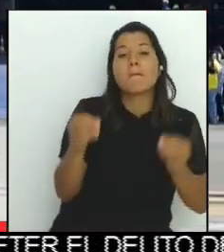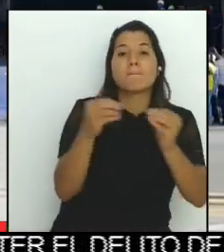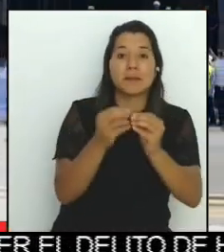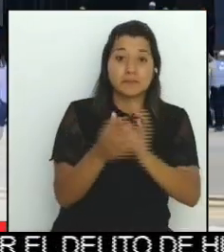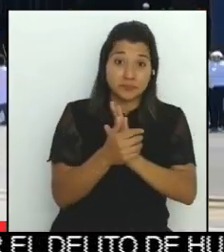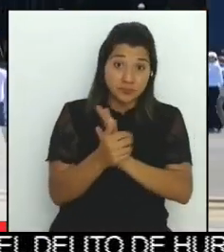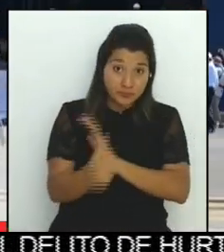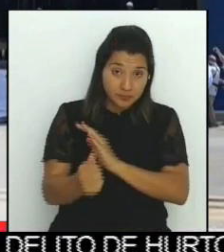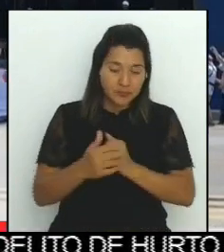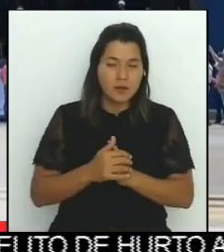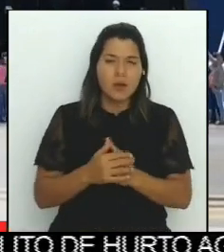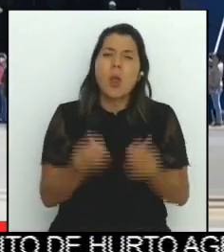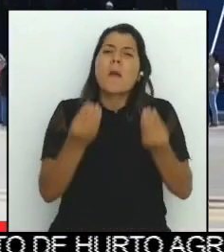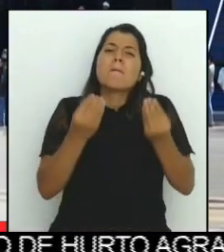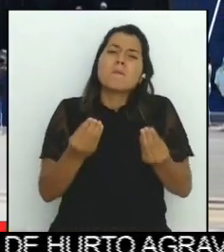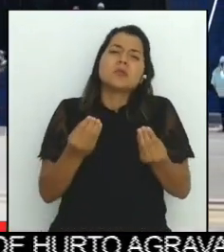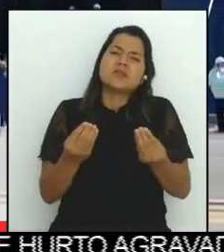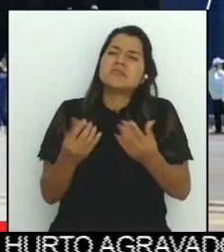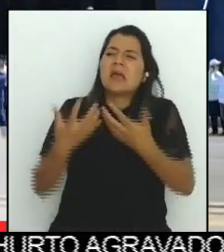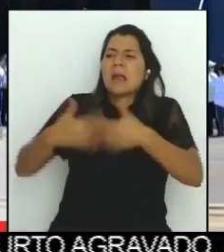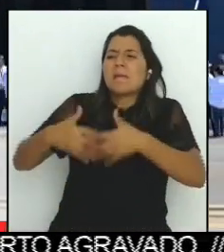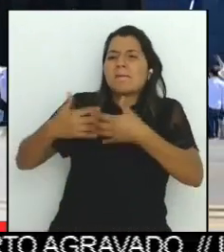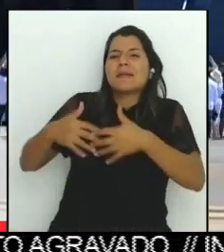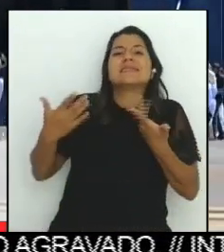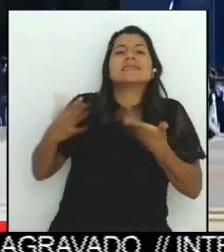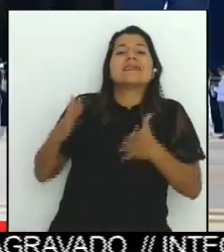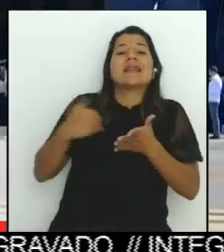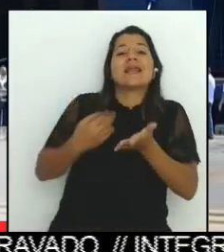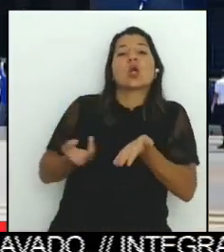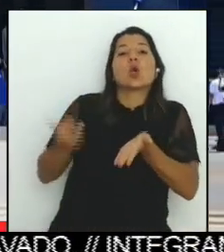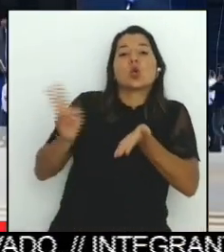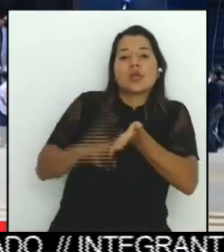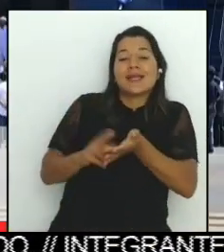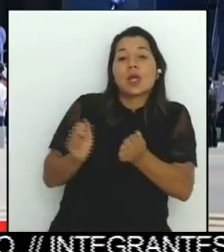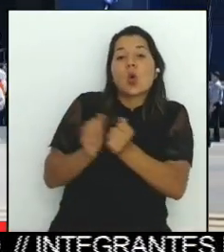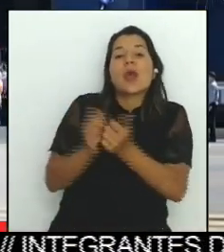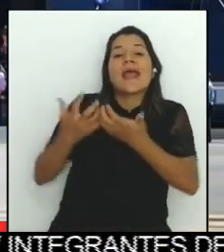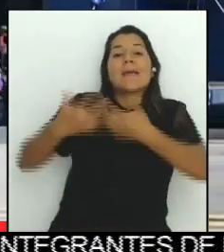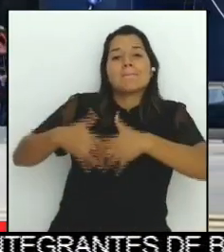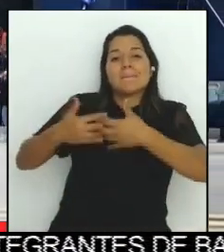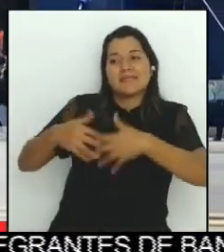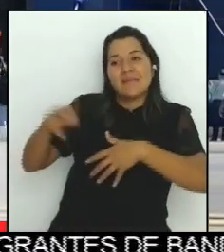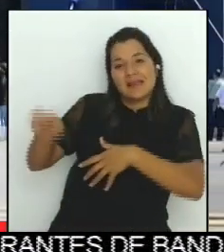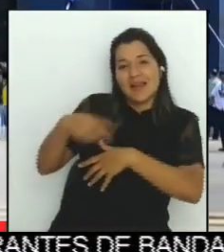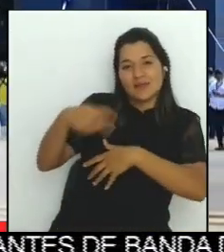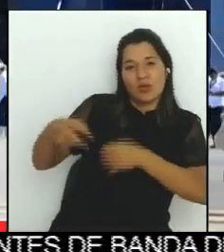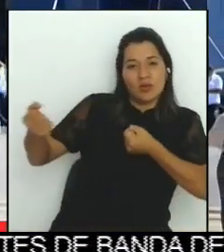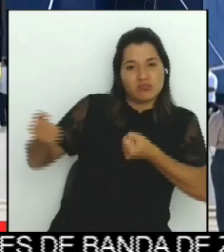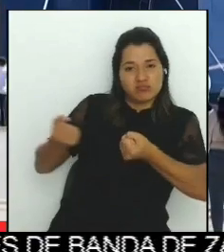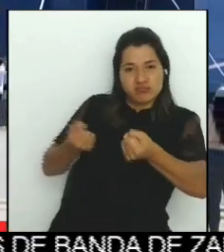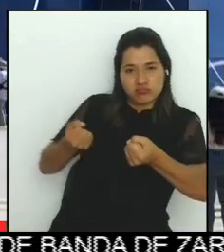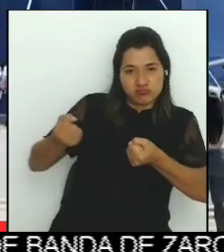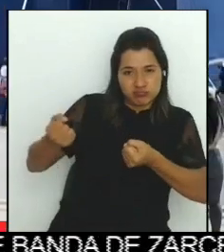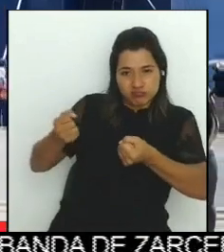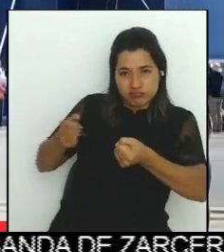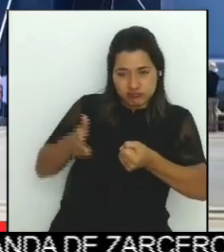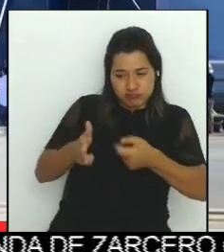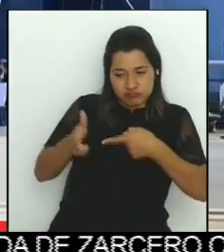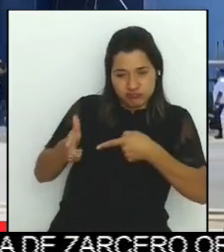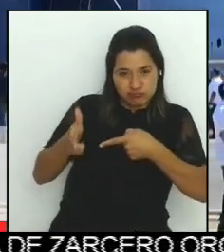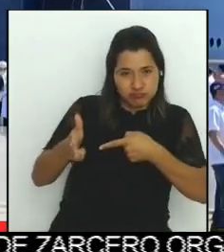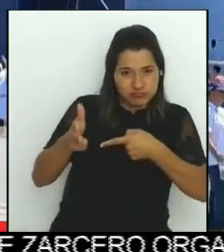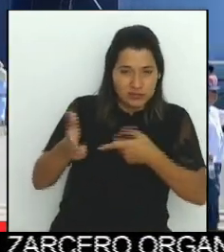e importadores ya tienen algunos contratos con empresas de transporte terrestre y eso no se descambia de la noche a la mañana. Son